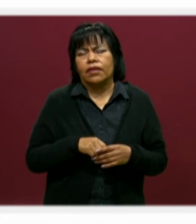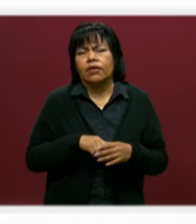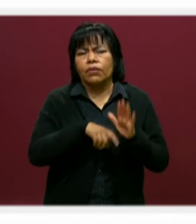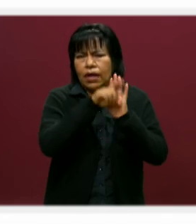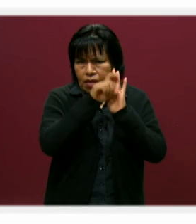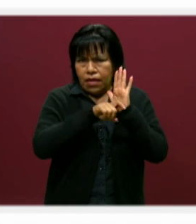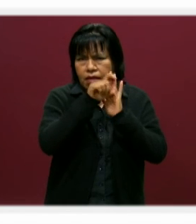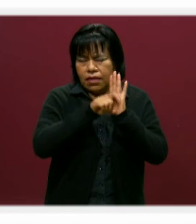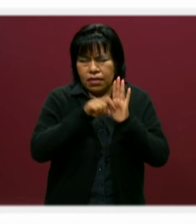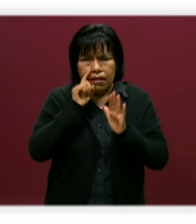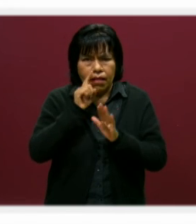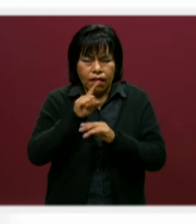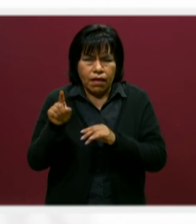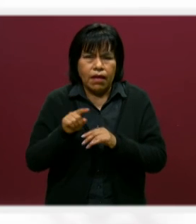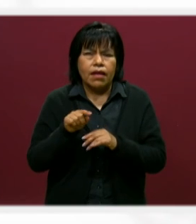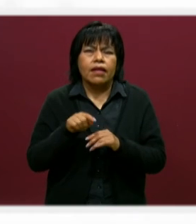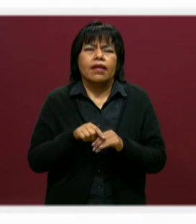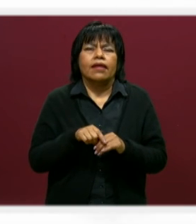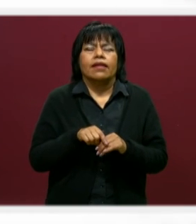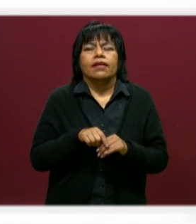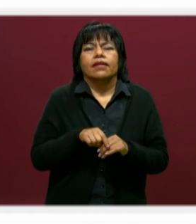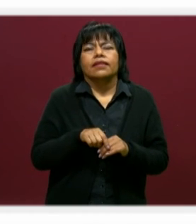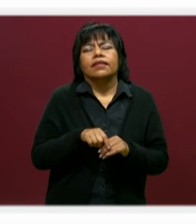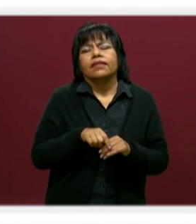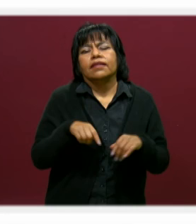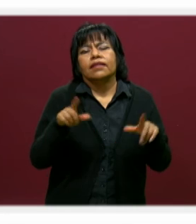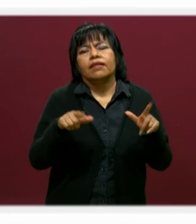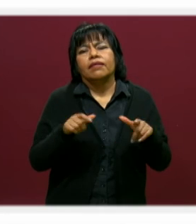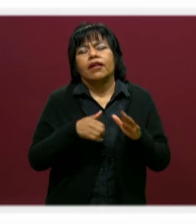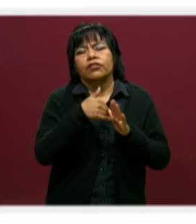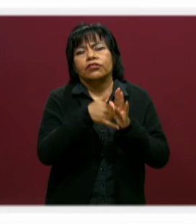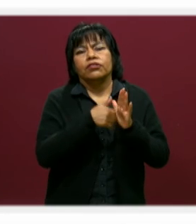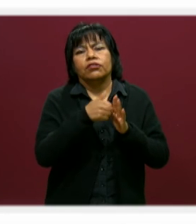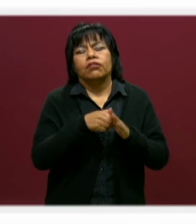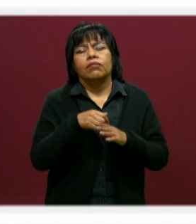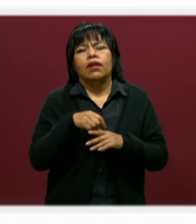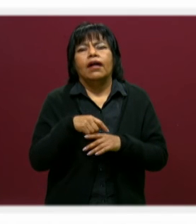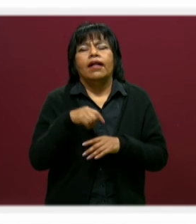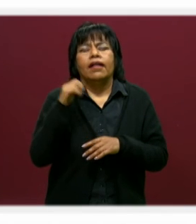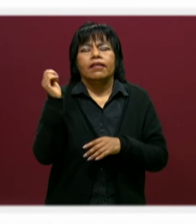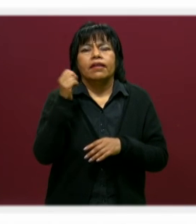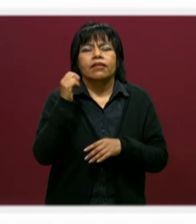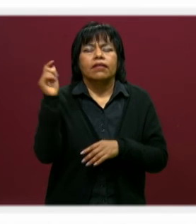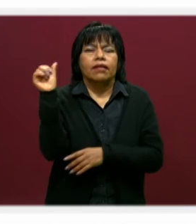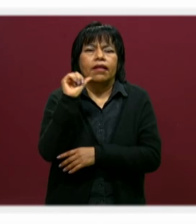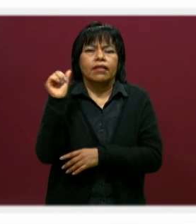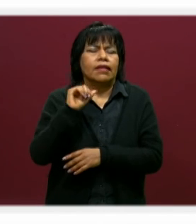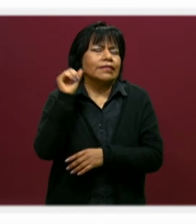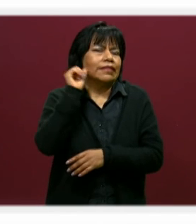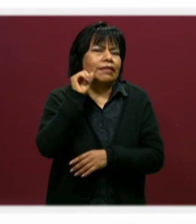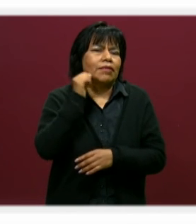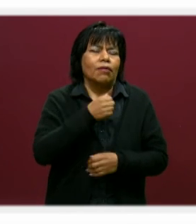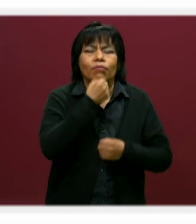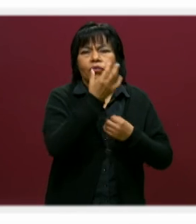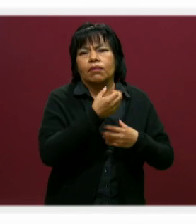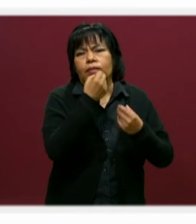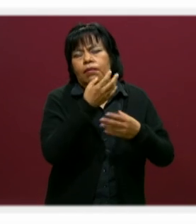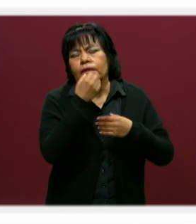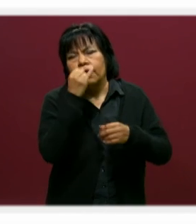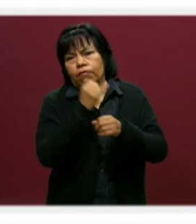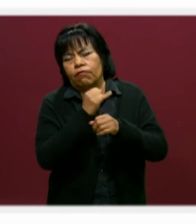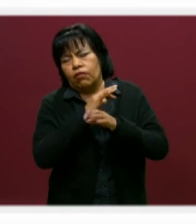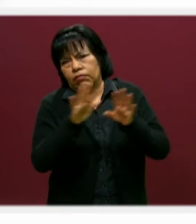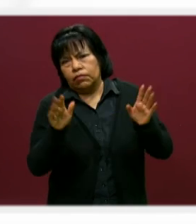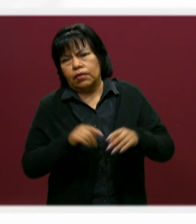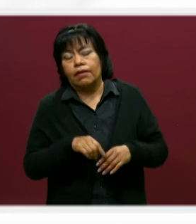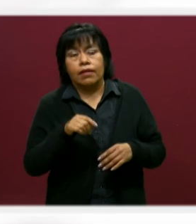en Instagram, ITS Atlisco, y la página de YouTube, Tecnológico de Atlisco. Siempre estamos mandando información por ahí. Y creo que